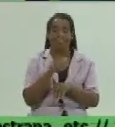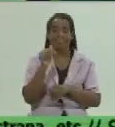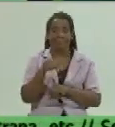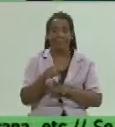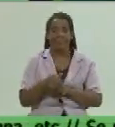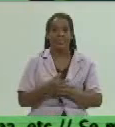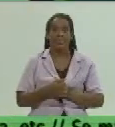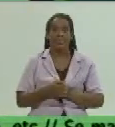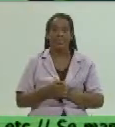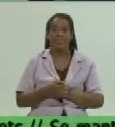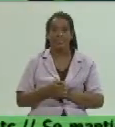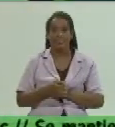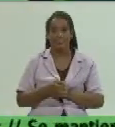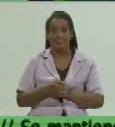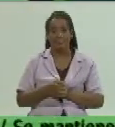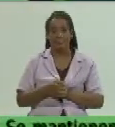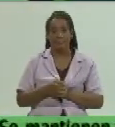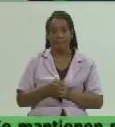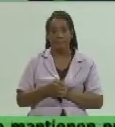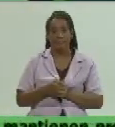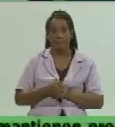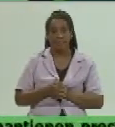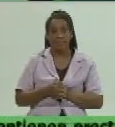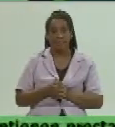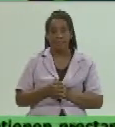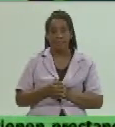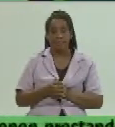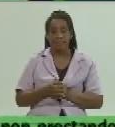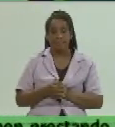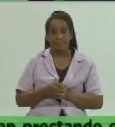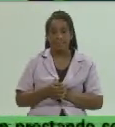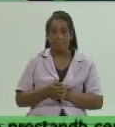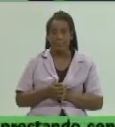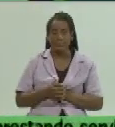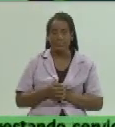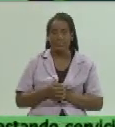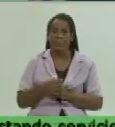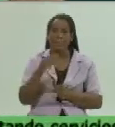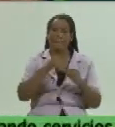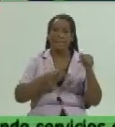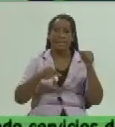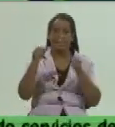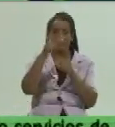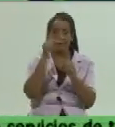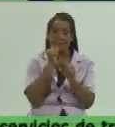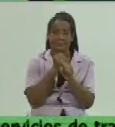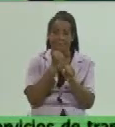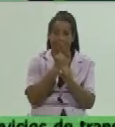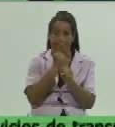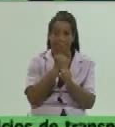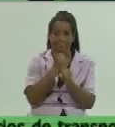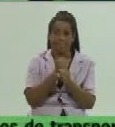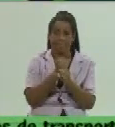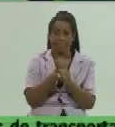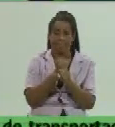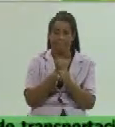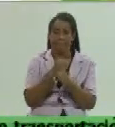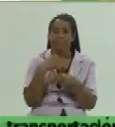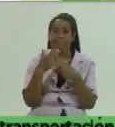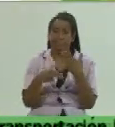de este decreto y las principales actividades en las que se ha actuado